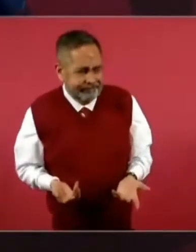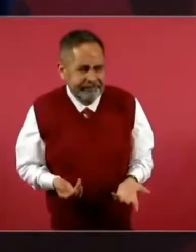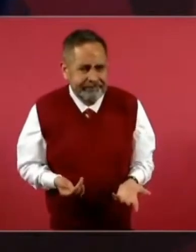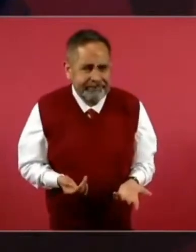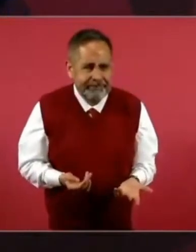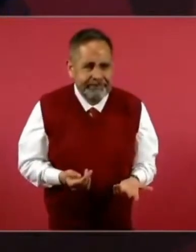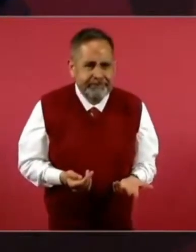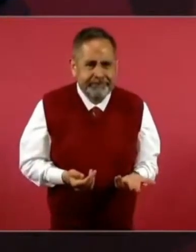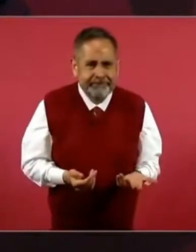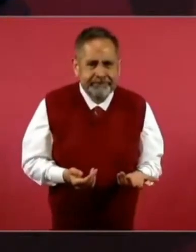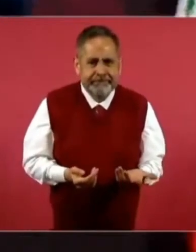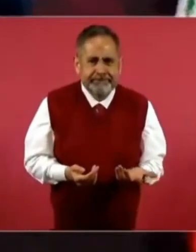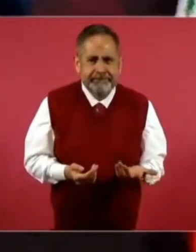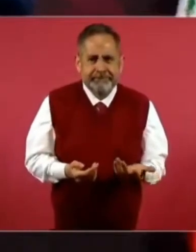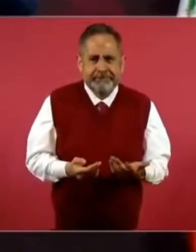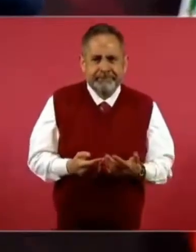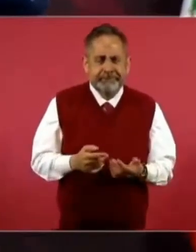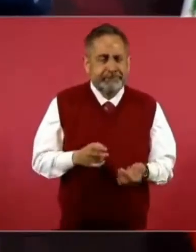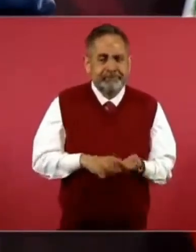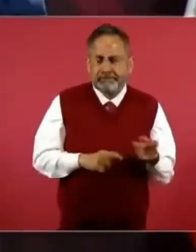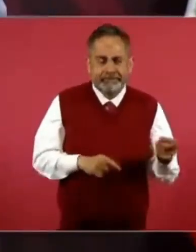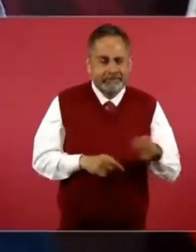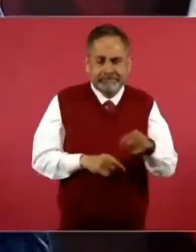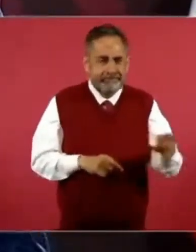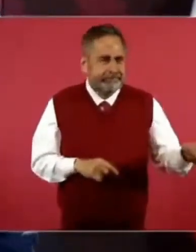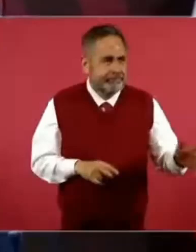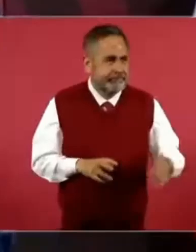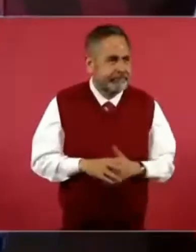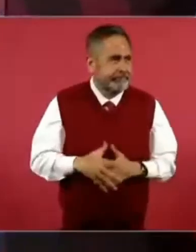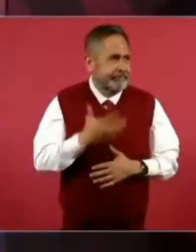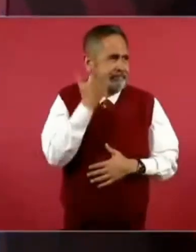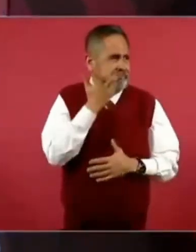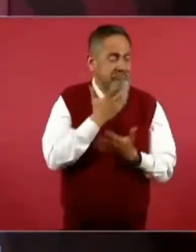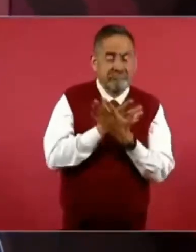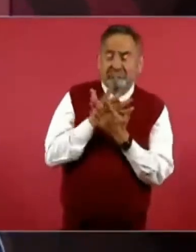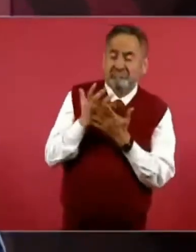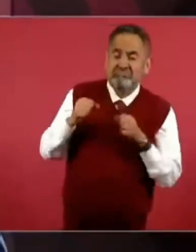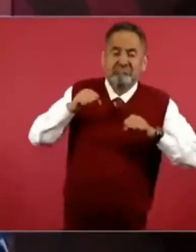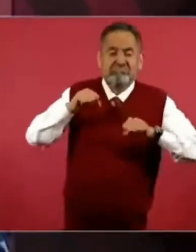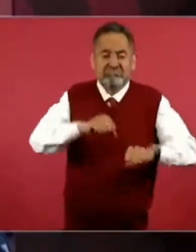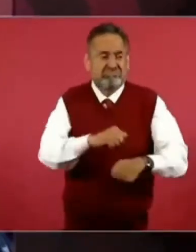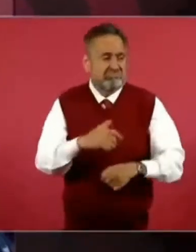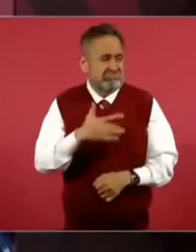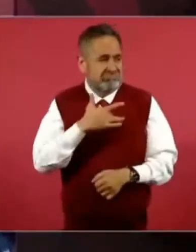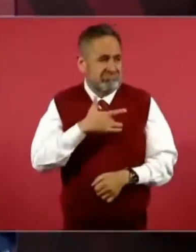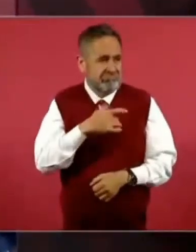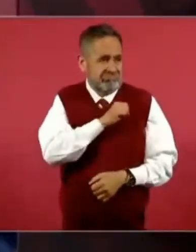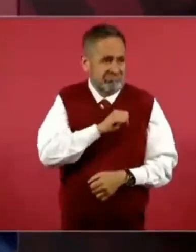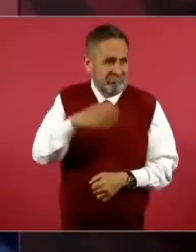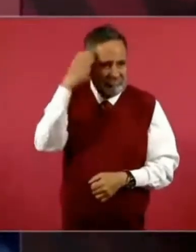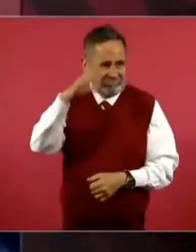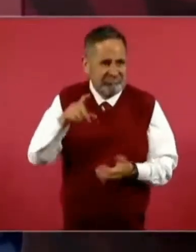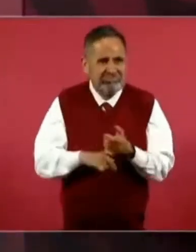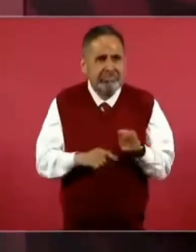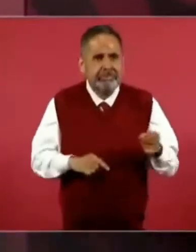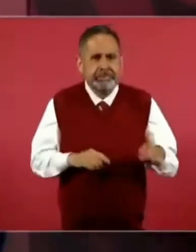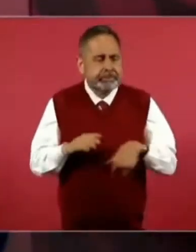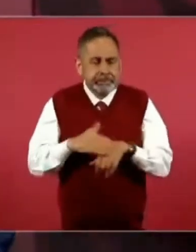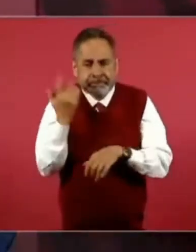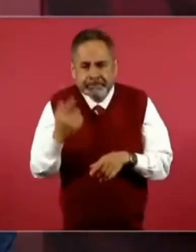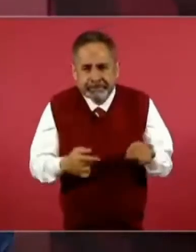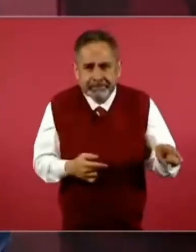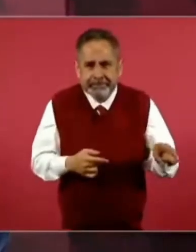de manera prepotente, perversa, porque